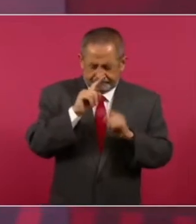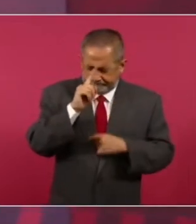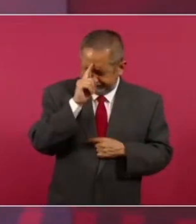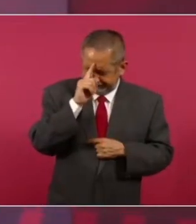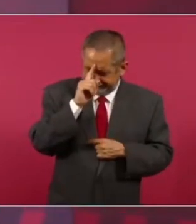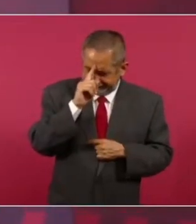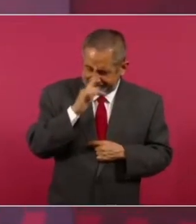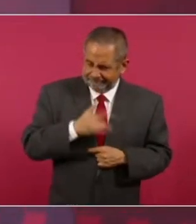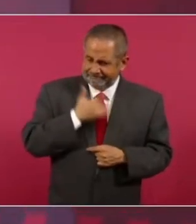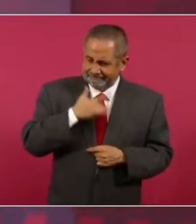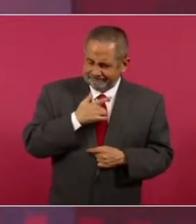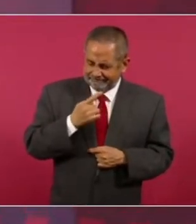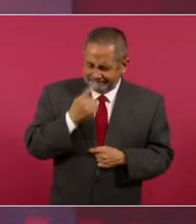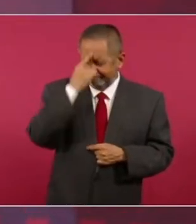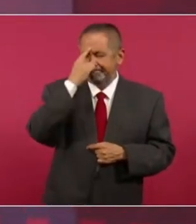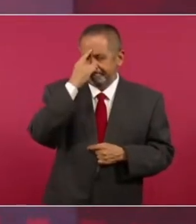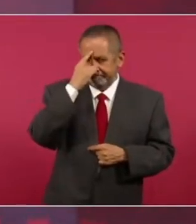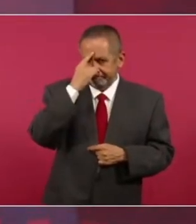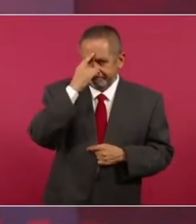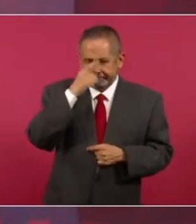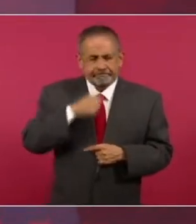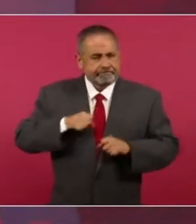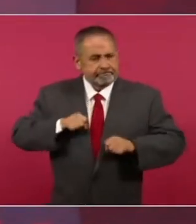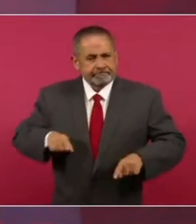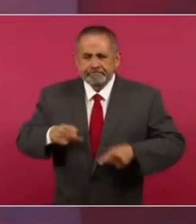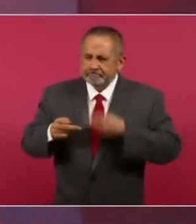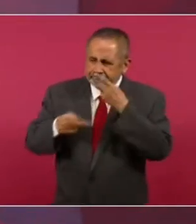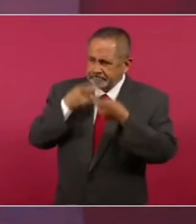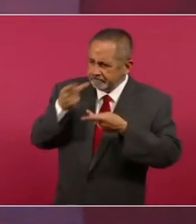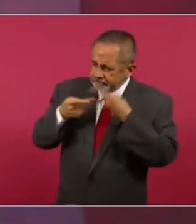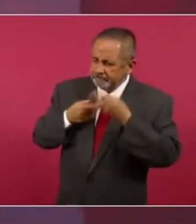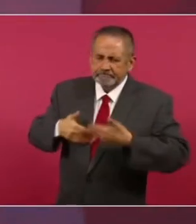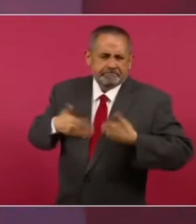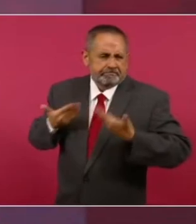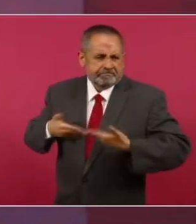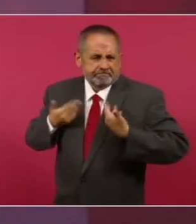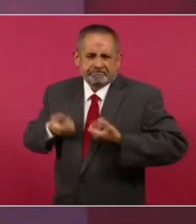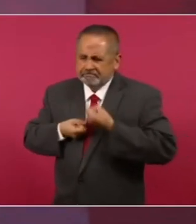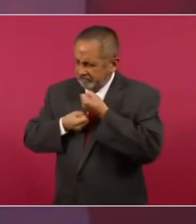y que le haga un servicio al país.